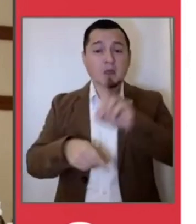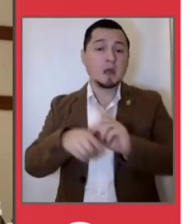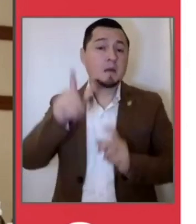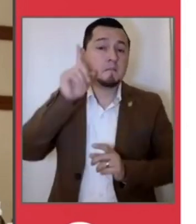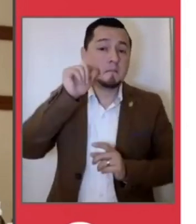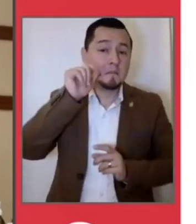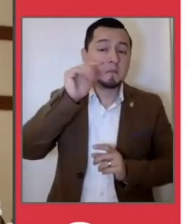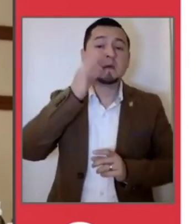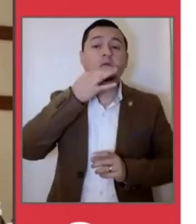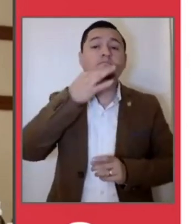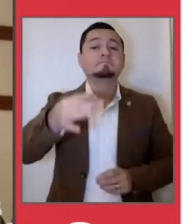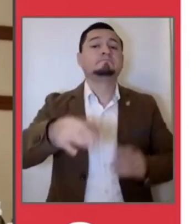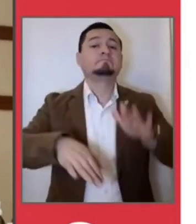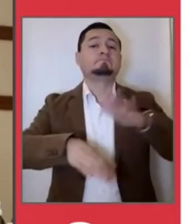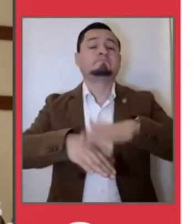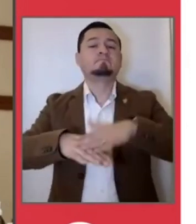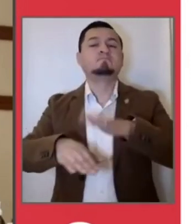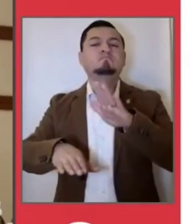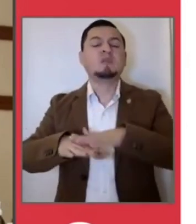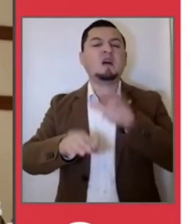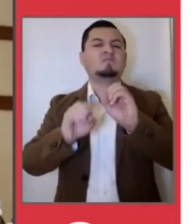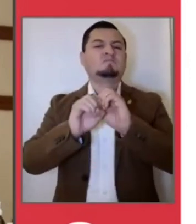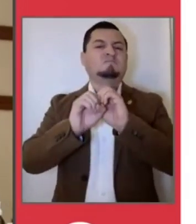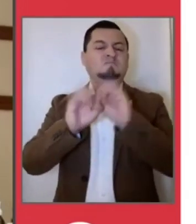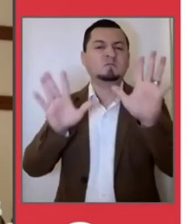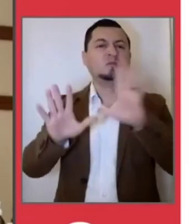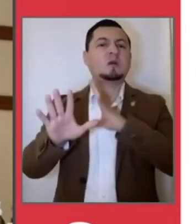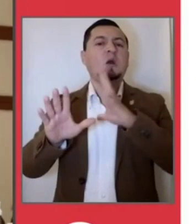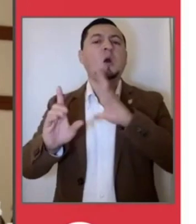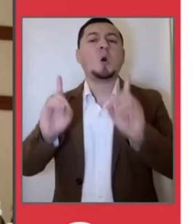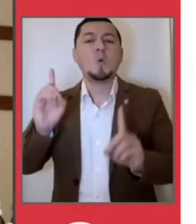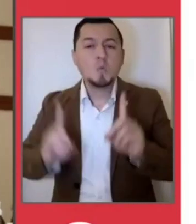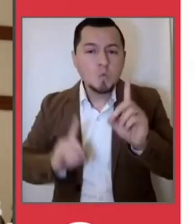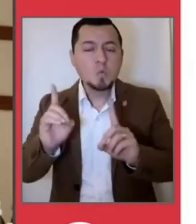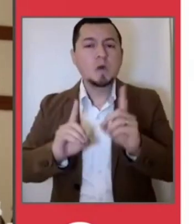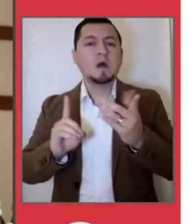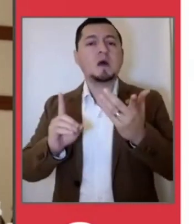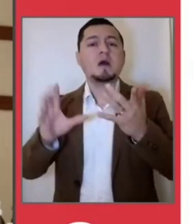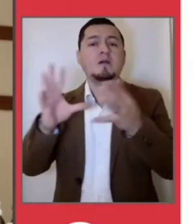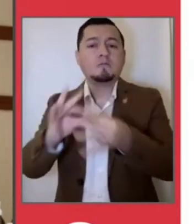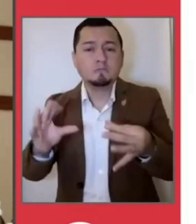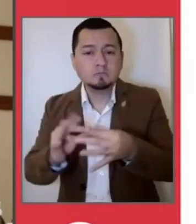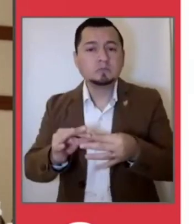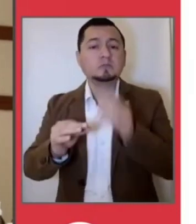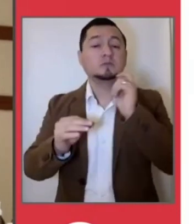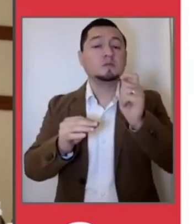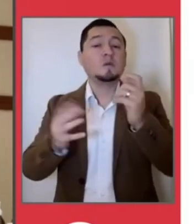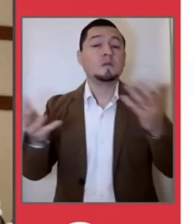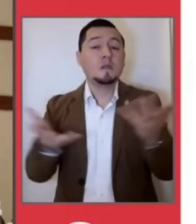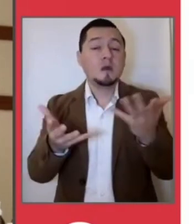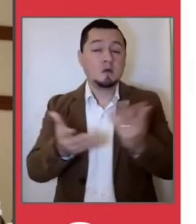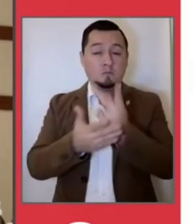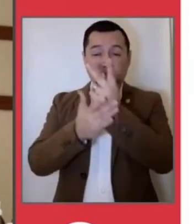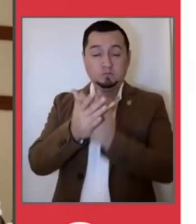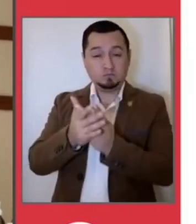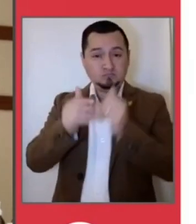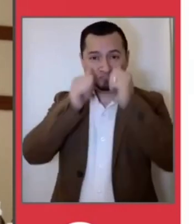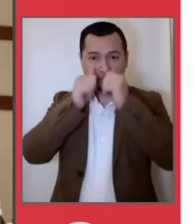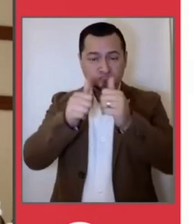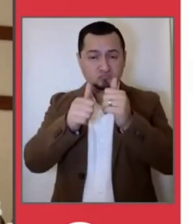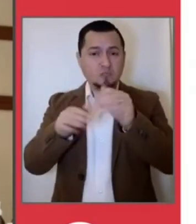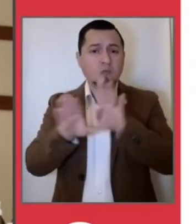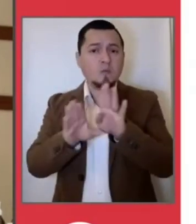mañana se presente una información detallada para poder aclarar dudas, para poder explicar lo que significa este plan de reconversión